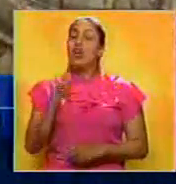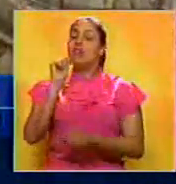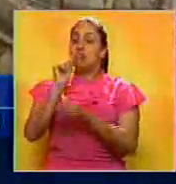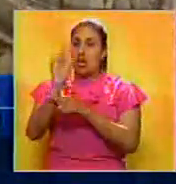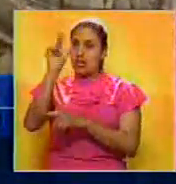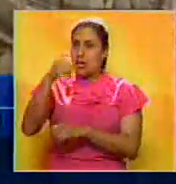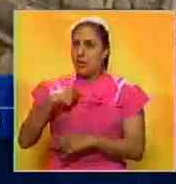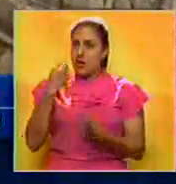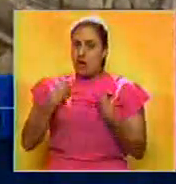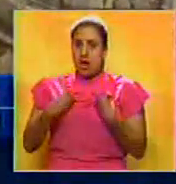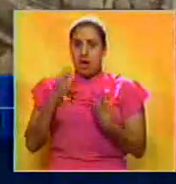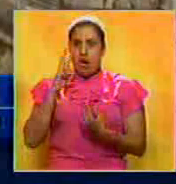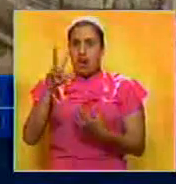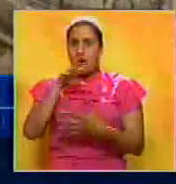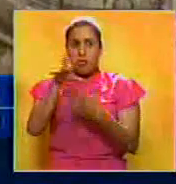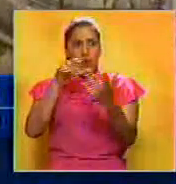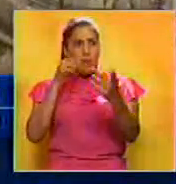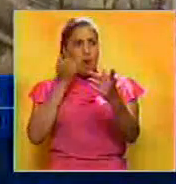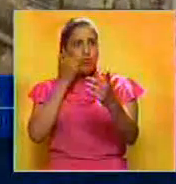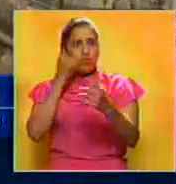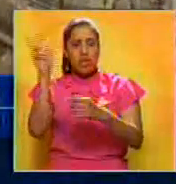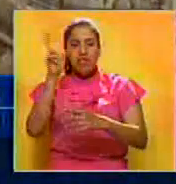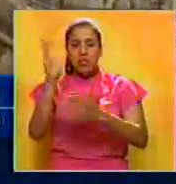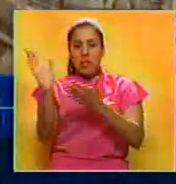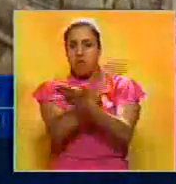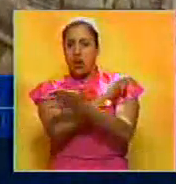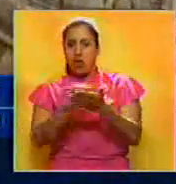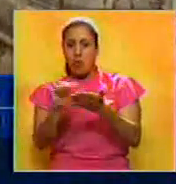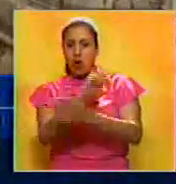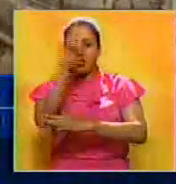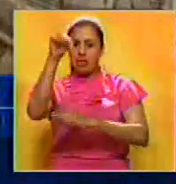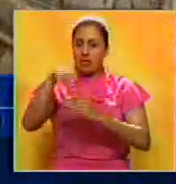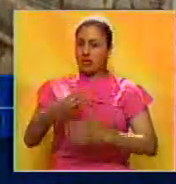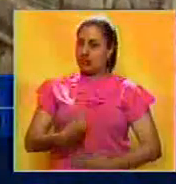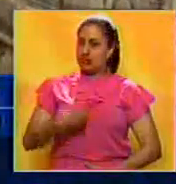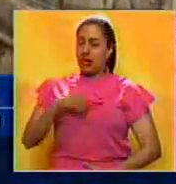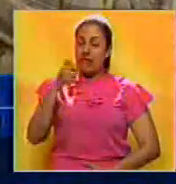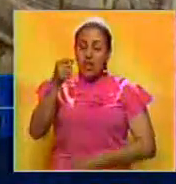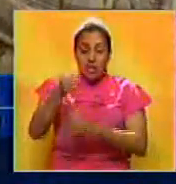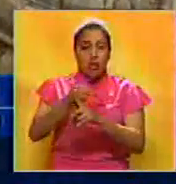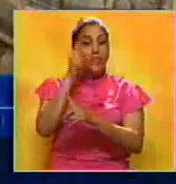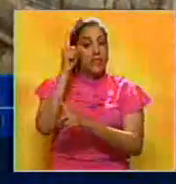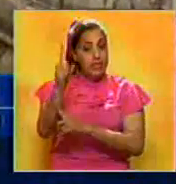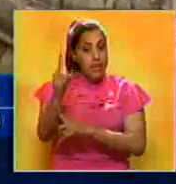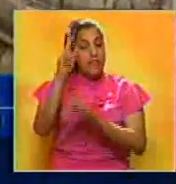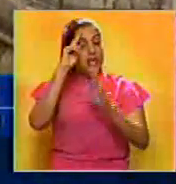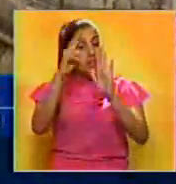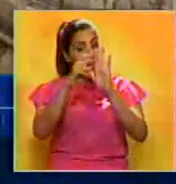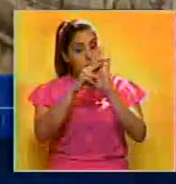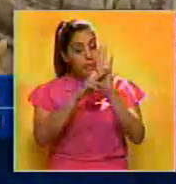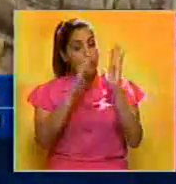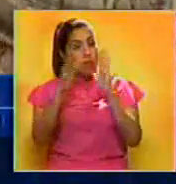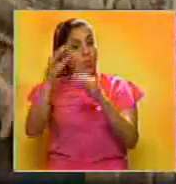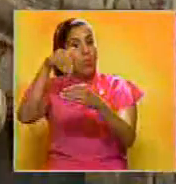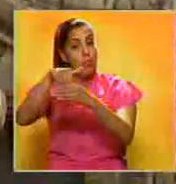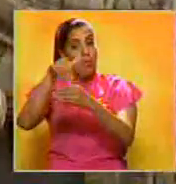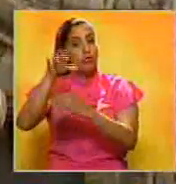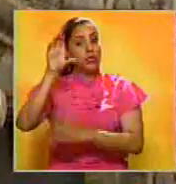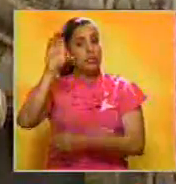también expresó su preocupación por la situación política venezolana, por lo que insistió en la necesidad de que se cumpla con un calendario electoral en el país.